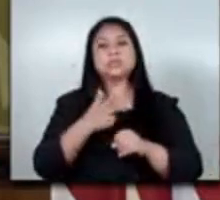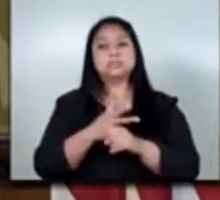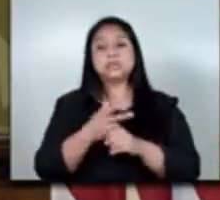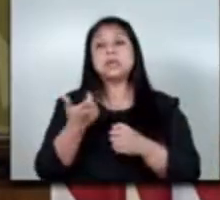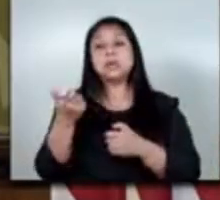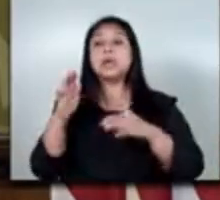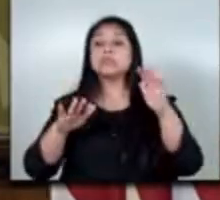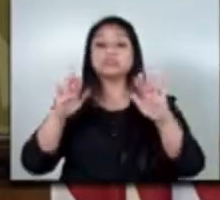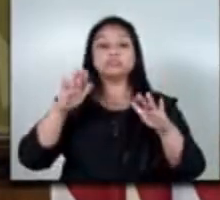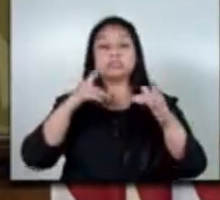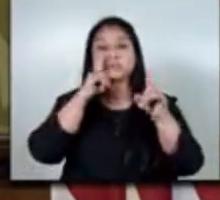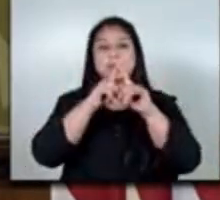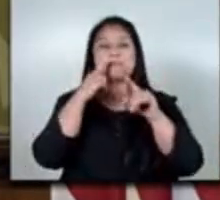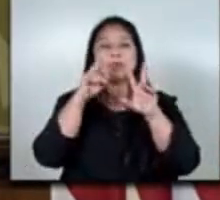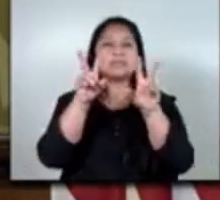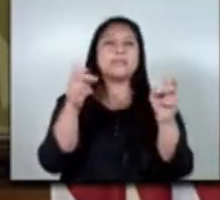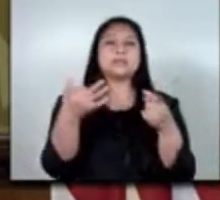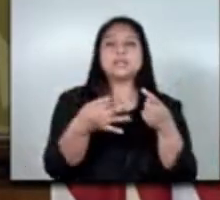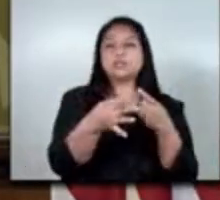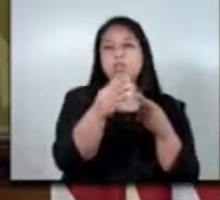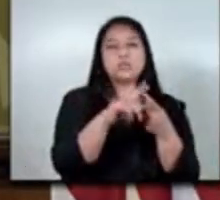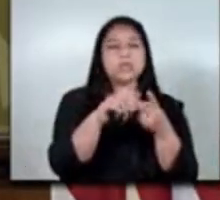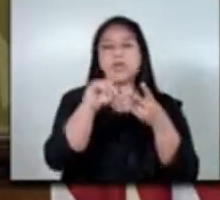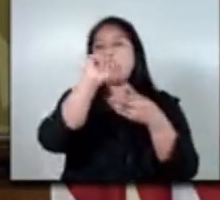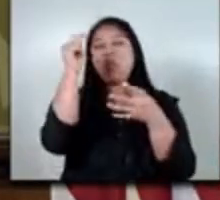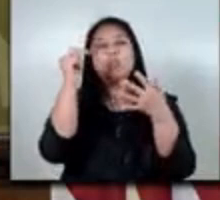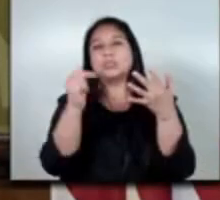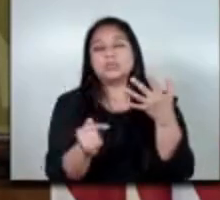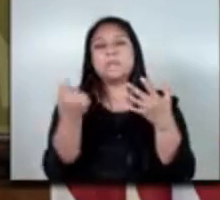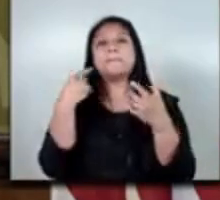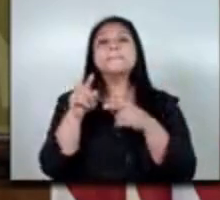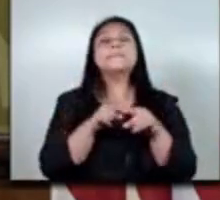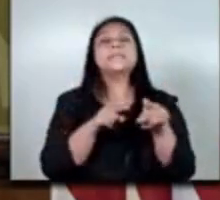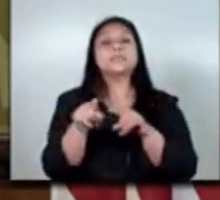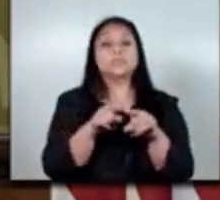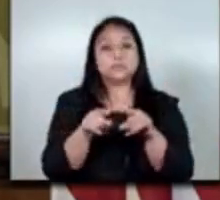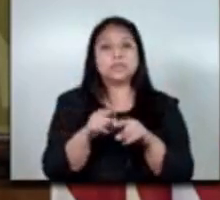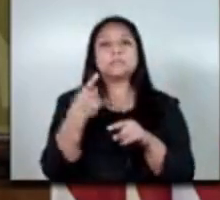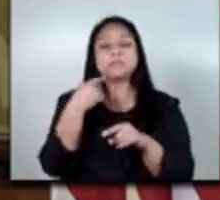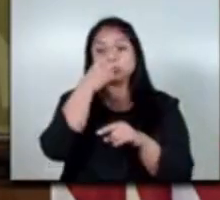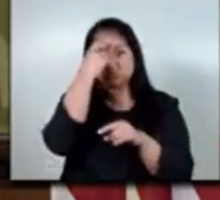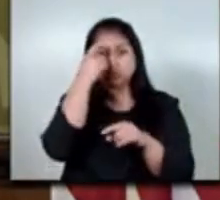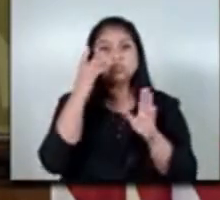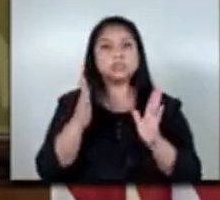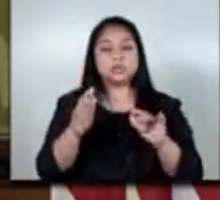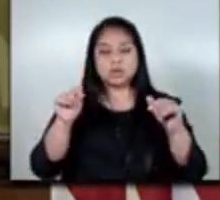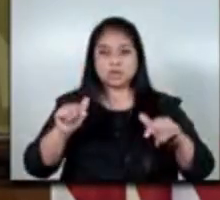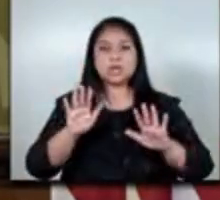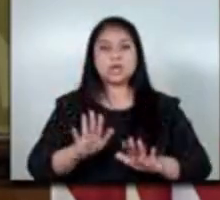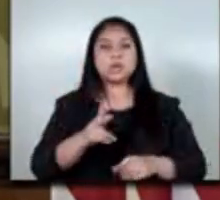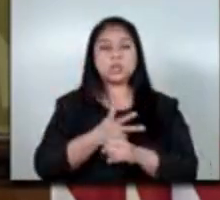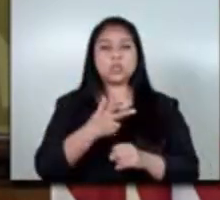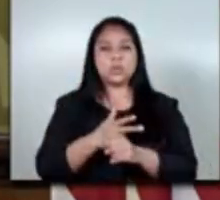en términos de transporte y otras logísticas para que sea más competitiva a los trabajadores aquí en guatemala